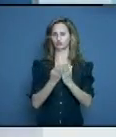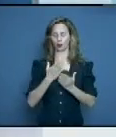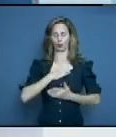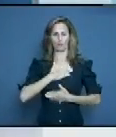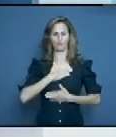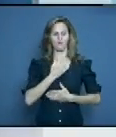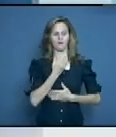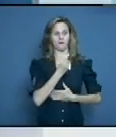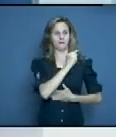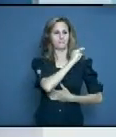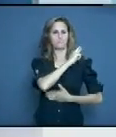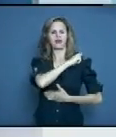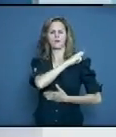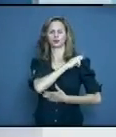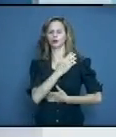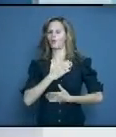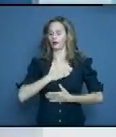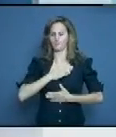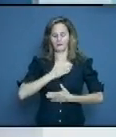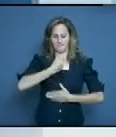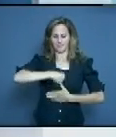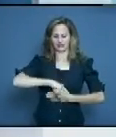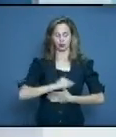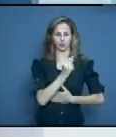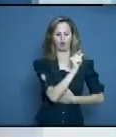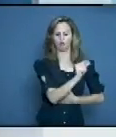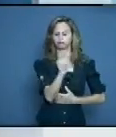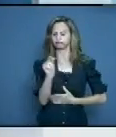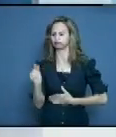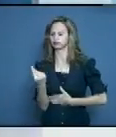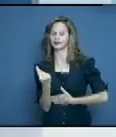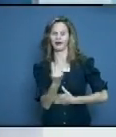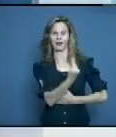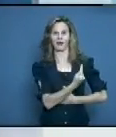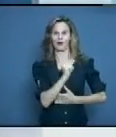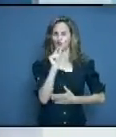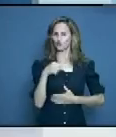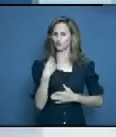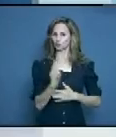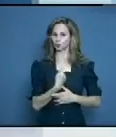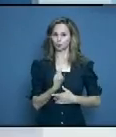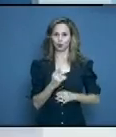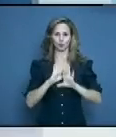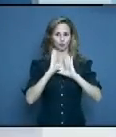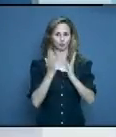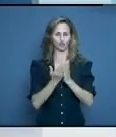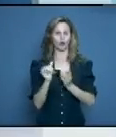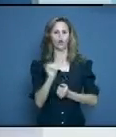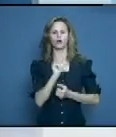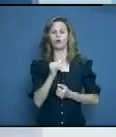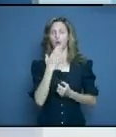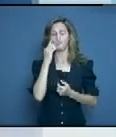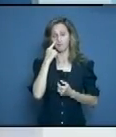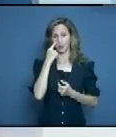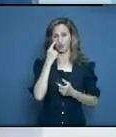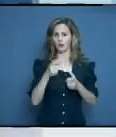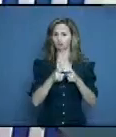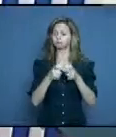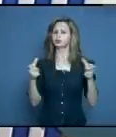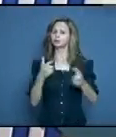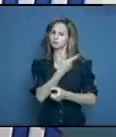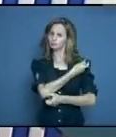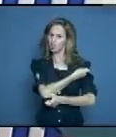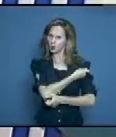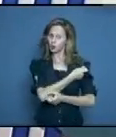responsable de su salud y tiene un valor tremendo hacer las cosas, por lo que hoy no nos queda de otra, a pesar de que tenemos el incremento de los casos que se están vacunando,